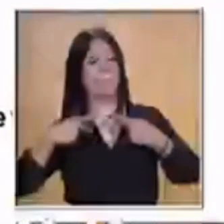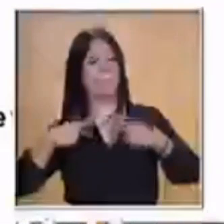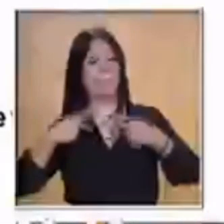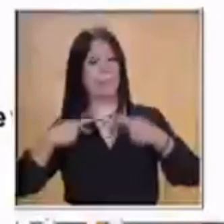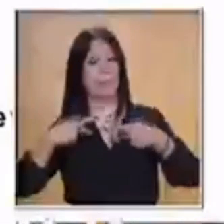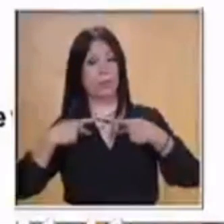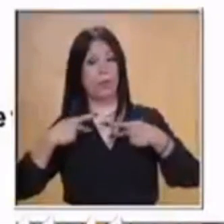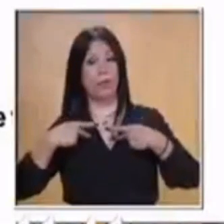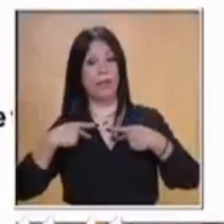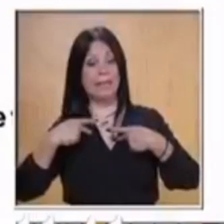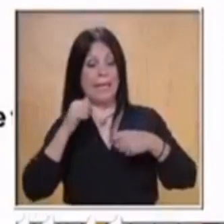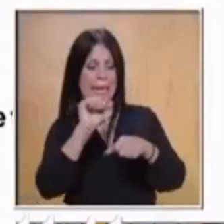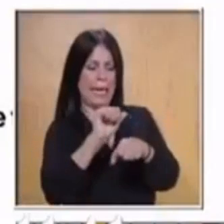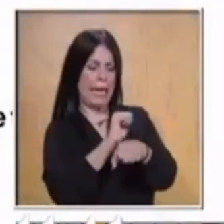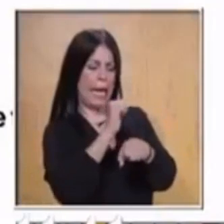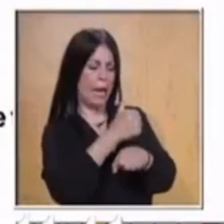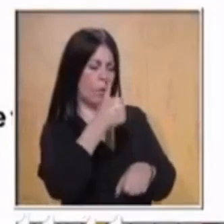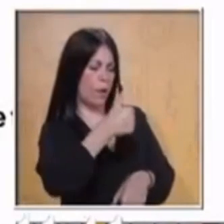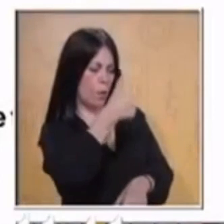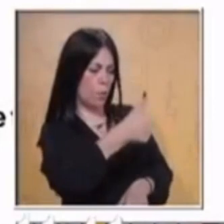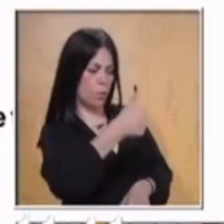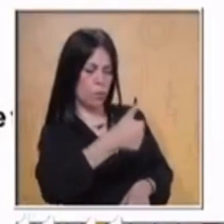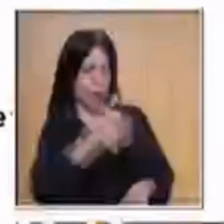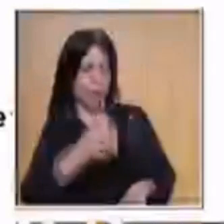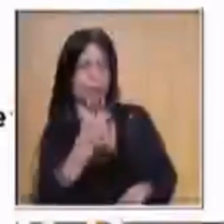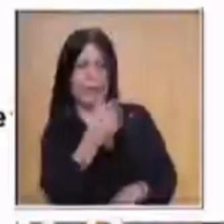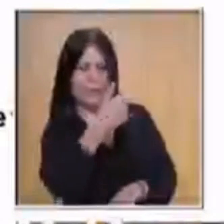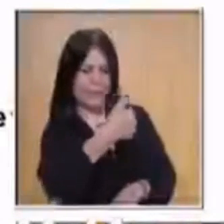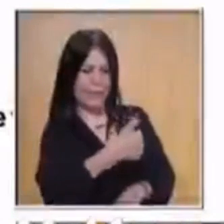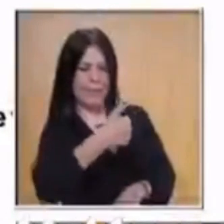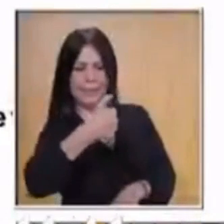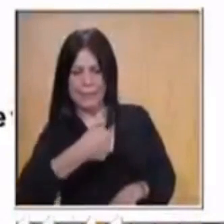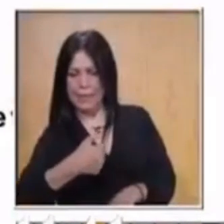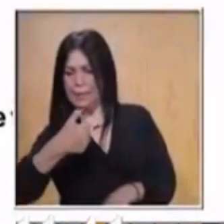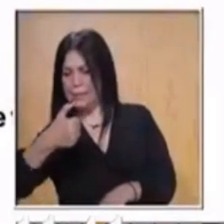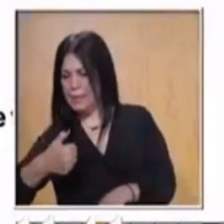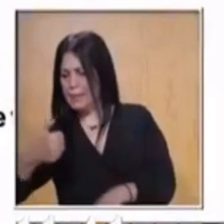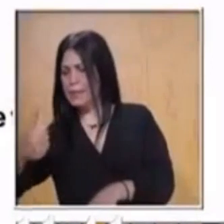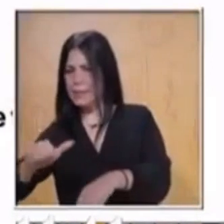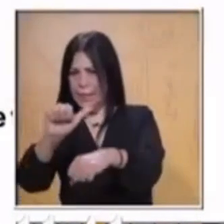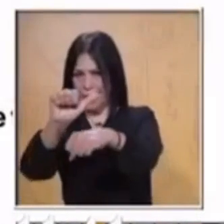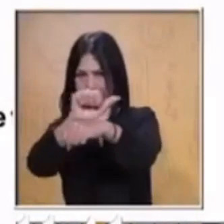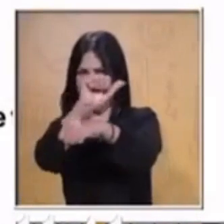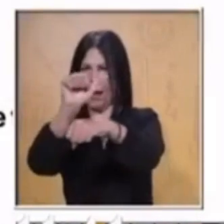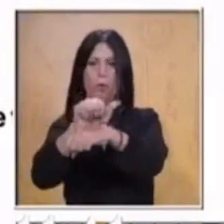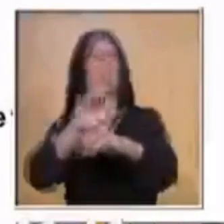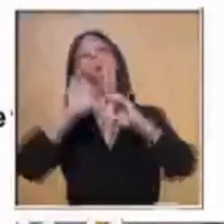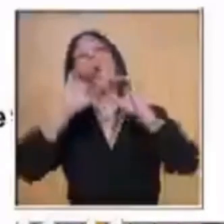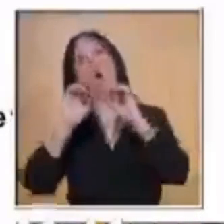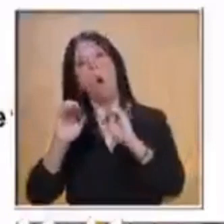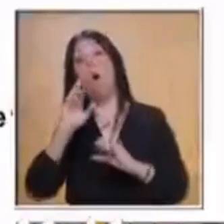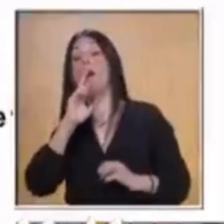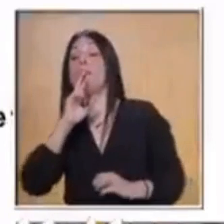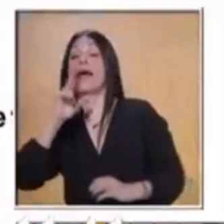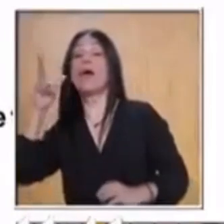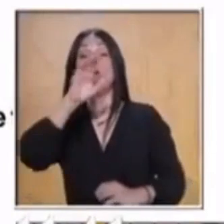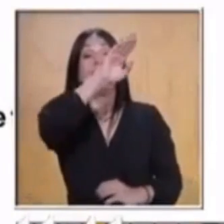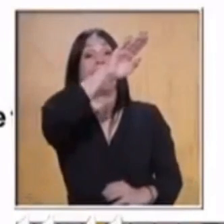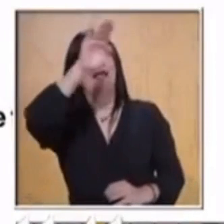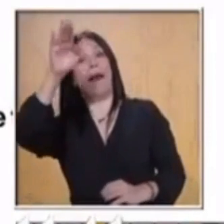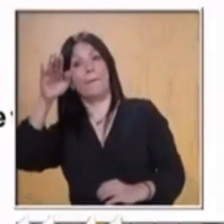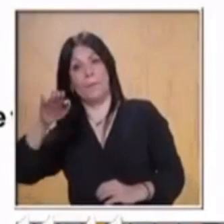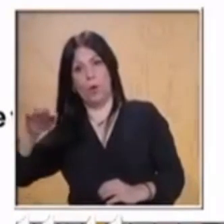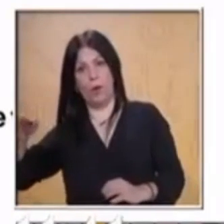incluyendo al conductor. ¿Qué es lo que vamos a hacer con esos datos? Y si deciden, en la opción número dos, por la segunda opción,